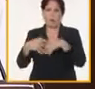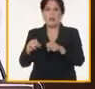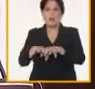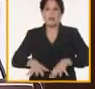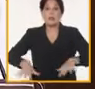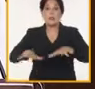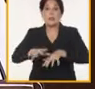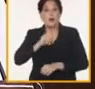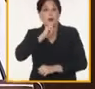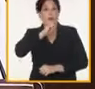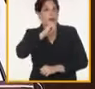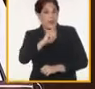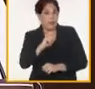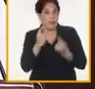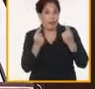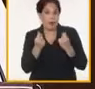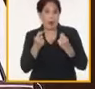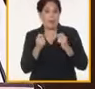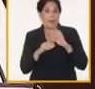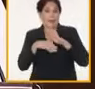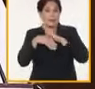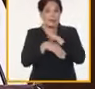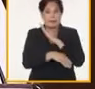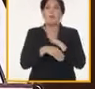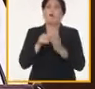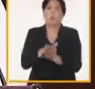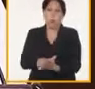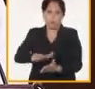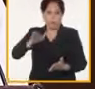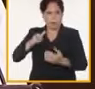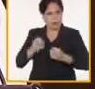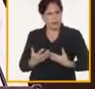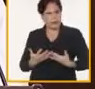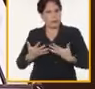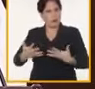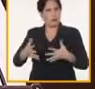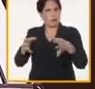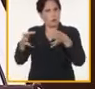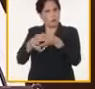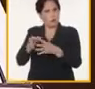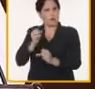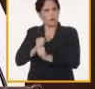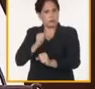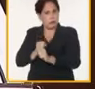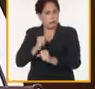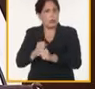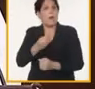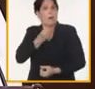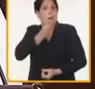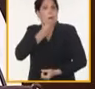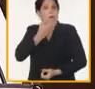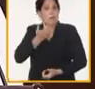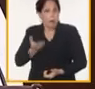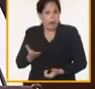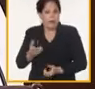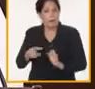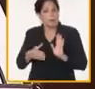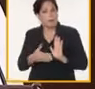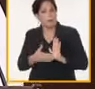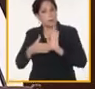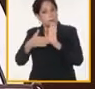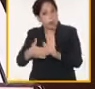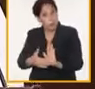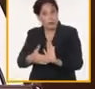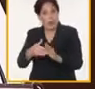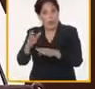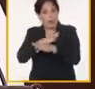compleja situación económica, existe compromiso y disposición de los colectivos de trabajadores, lo que se demuestra en